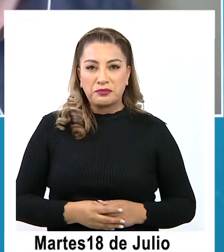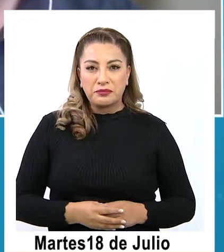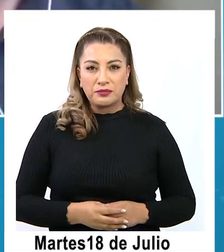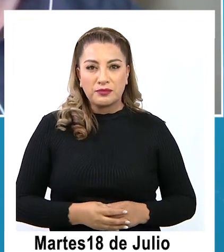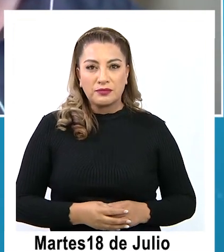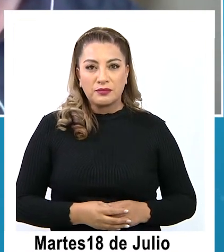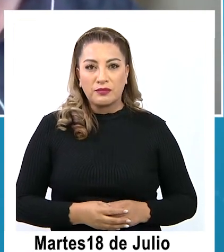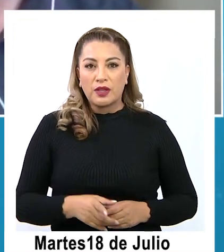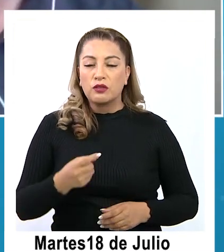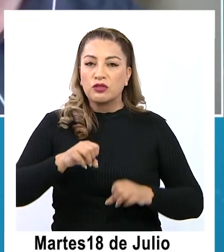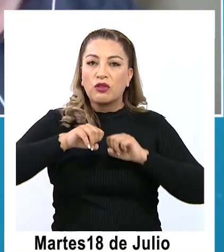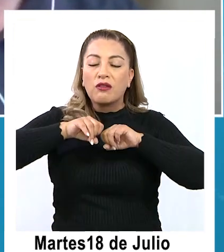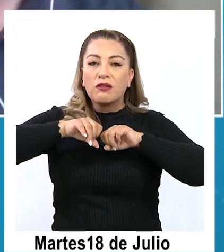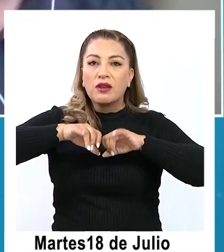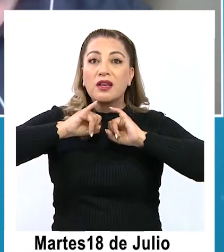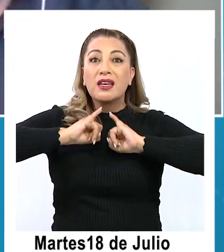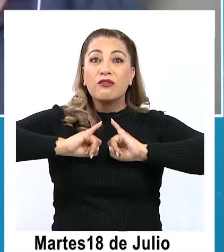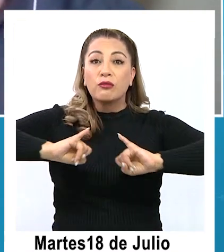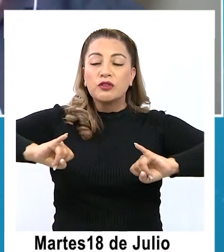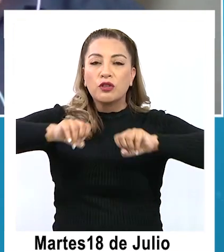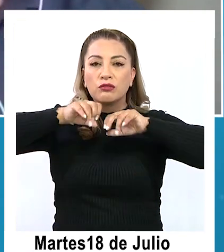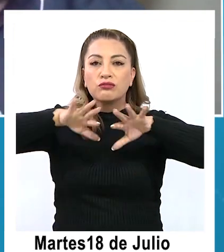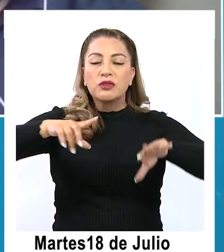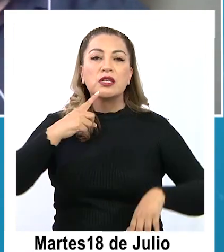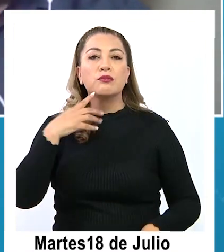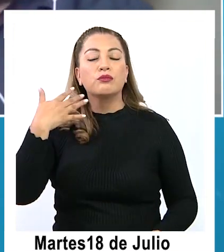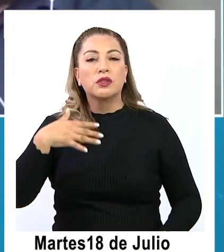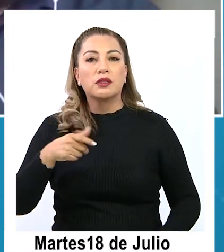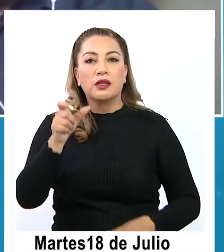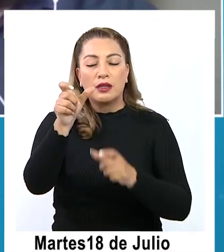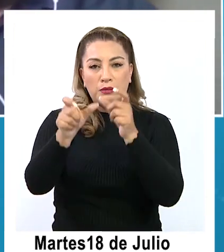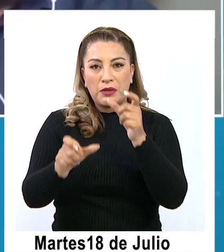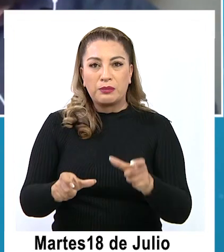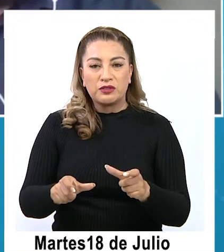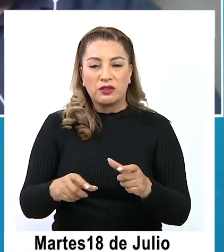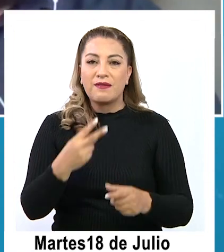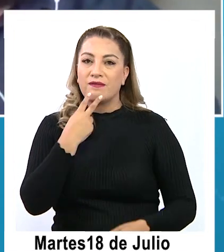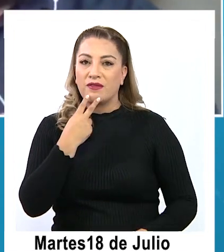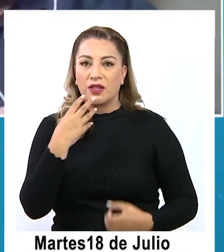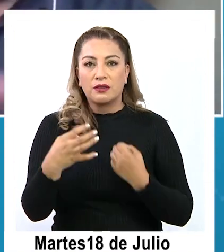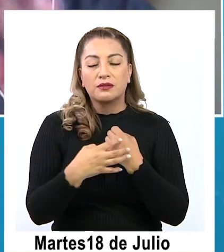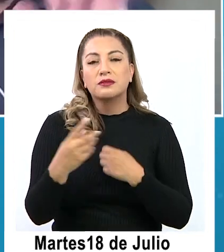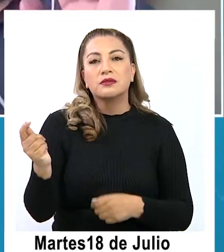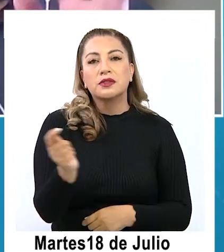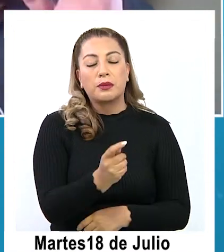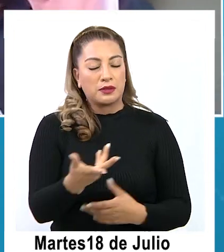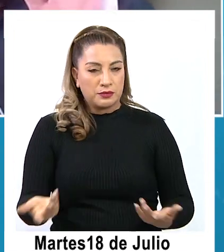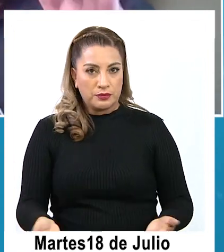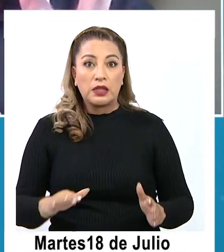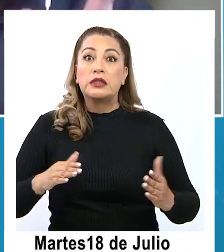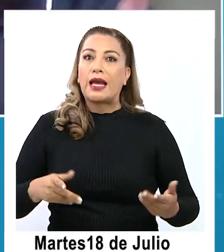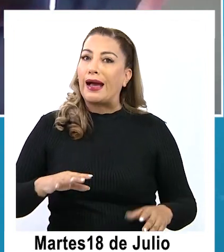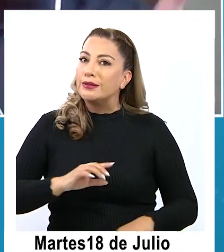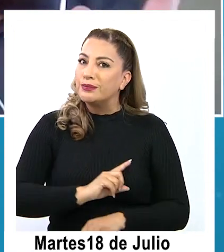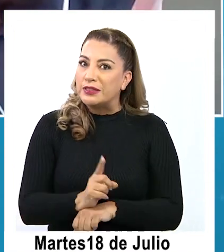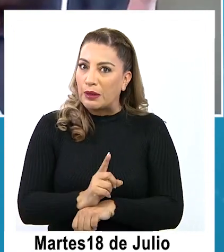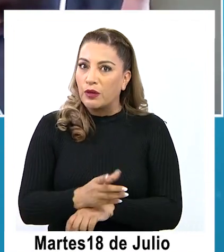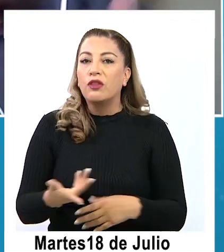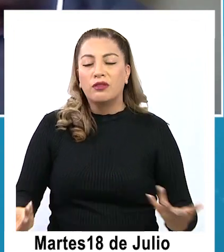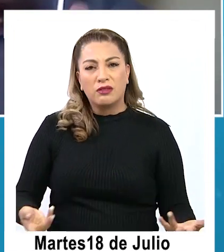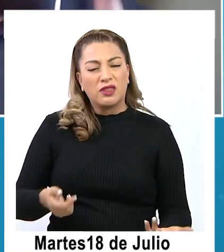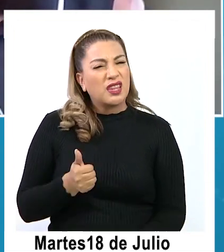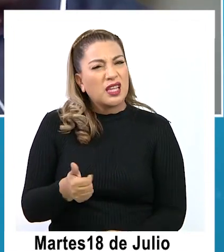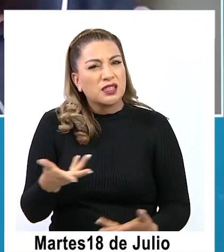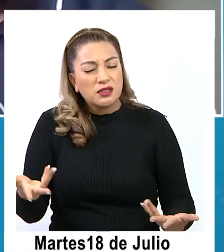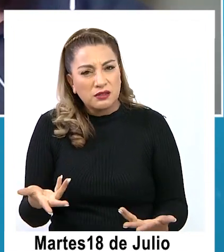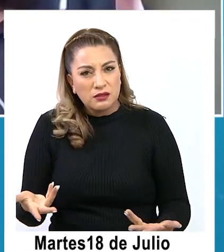difundir una importante noticia a todos los consumidores de nuestra querida región de Tarapacá. A ver vamos de inmediato con eso director